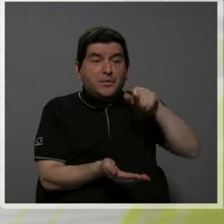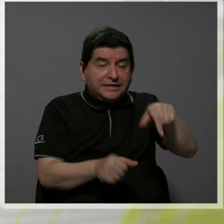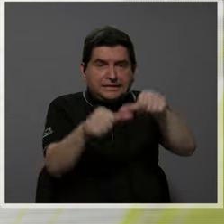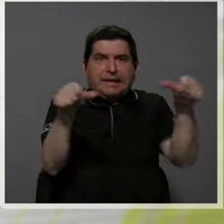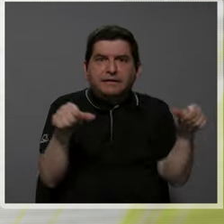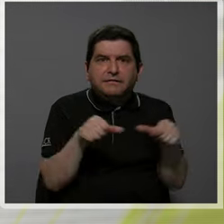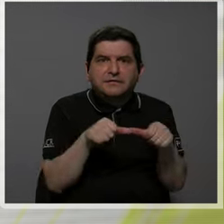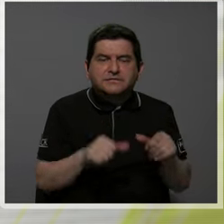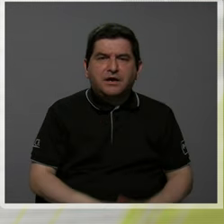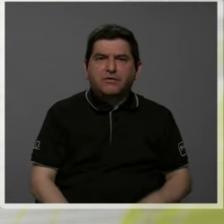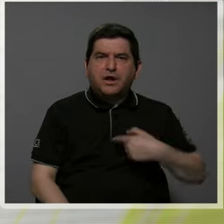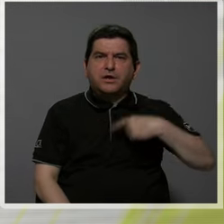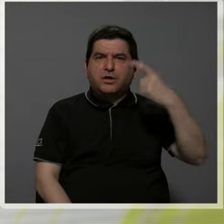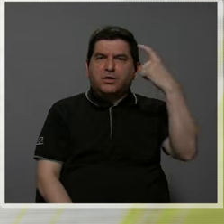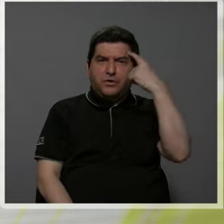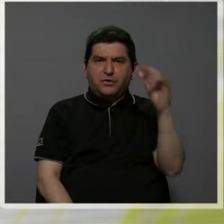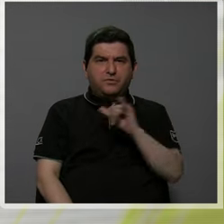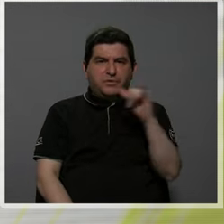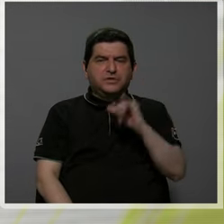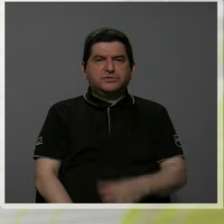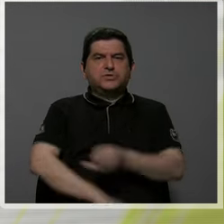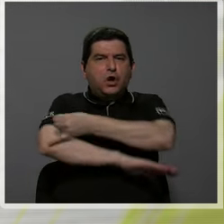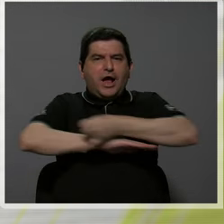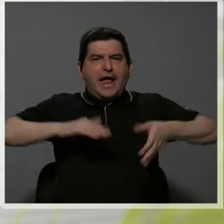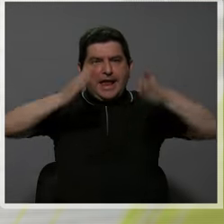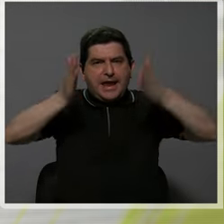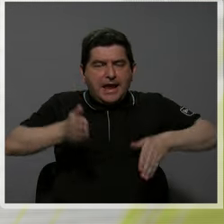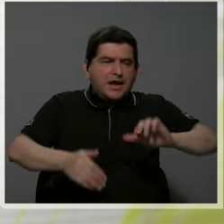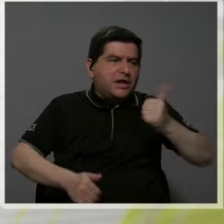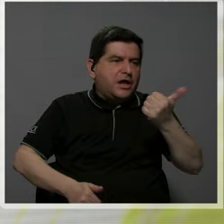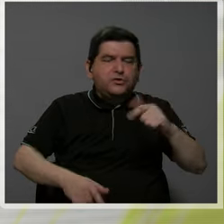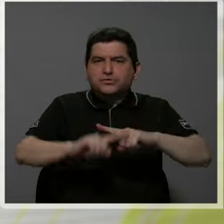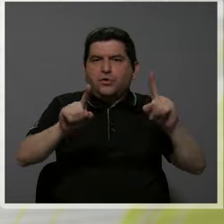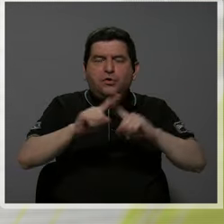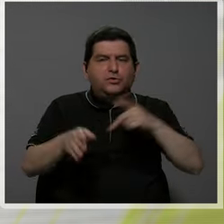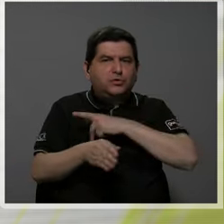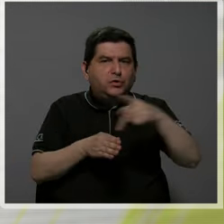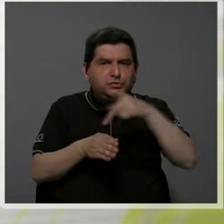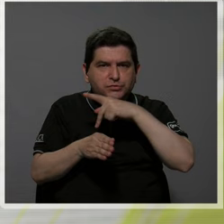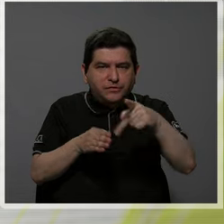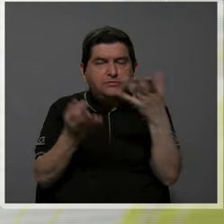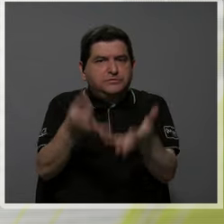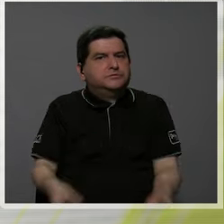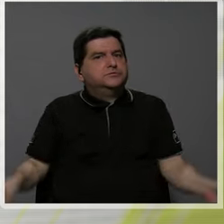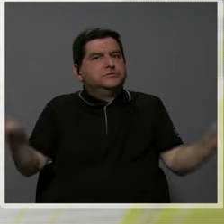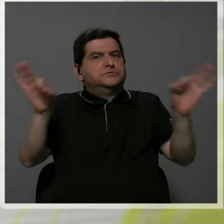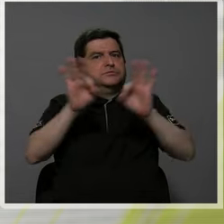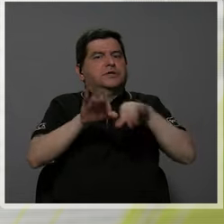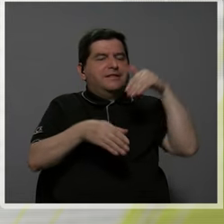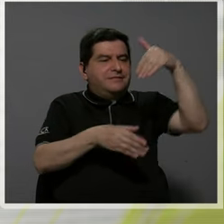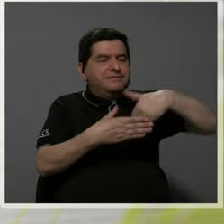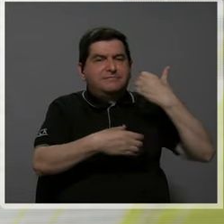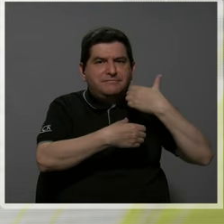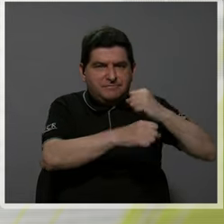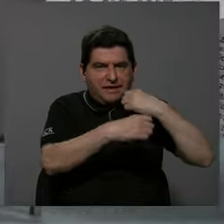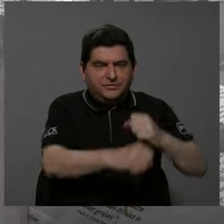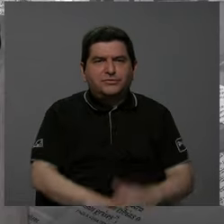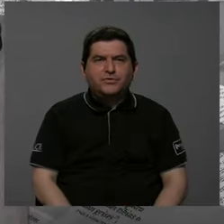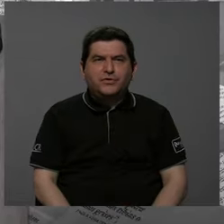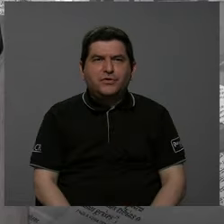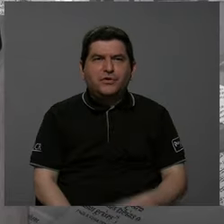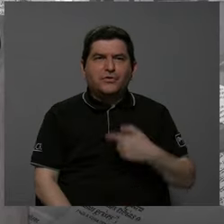en ese aspecto? Y yo pienso que también con ingenieros y otra serie de profesionales importantes en los municipios.